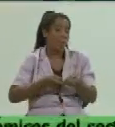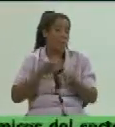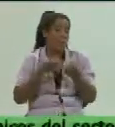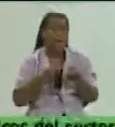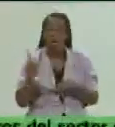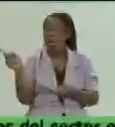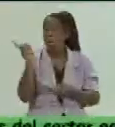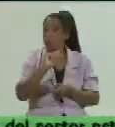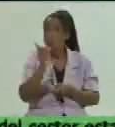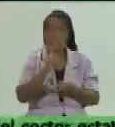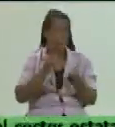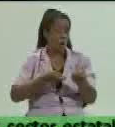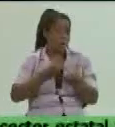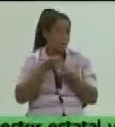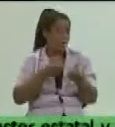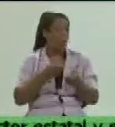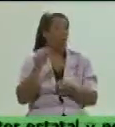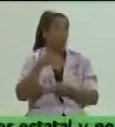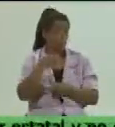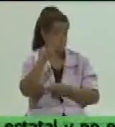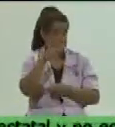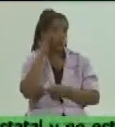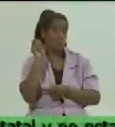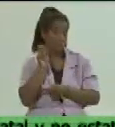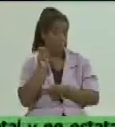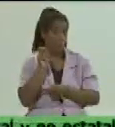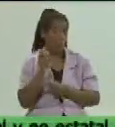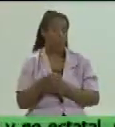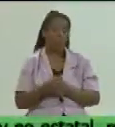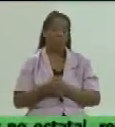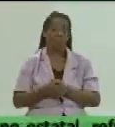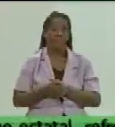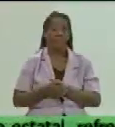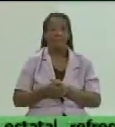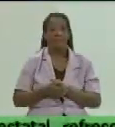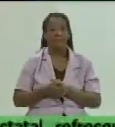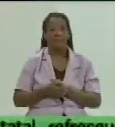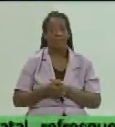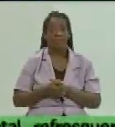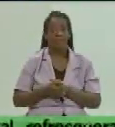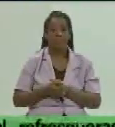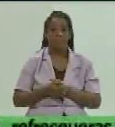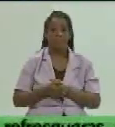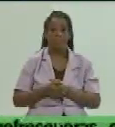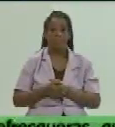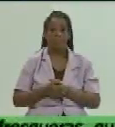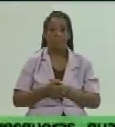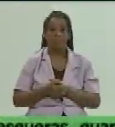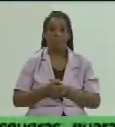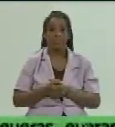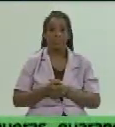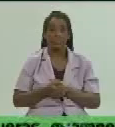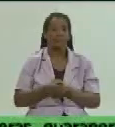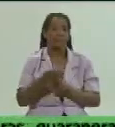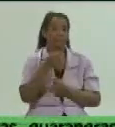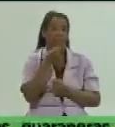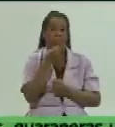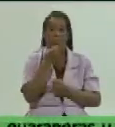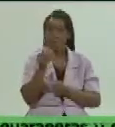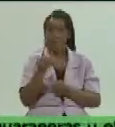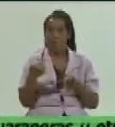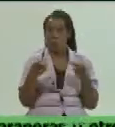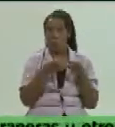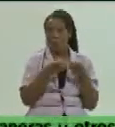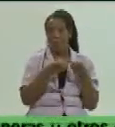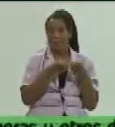de las cuestiones nuevas que se que se que se ajusta a esta implementación de la política o sea puede haber una cooperativa de